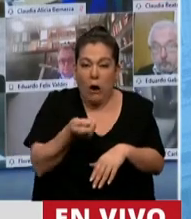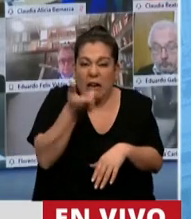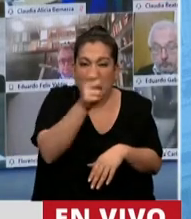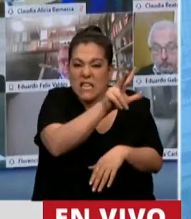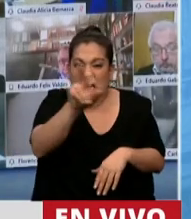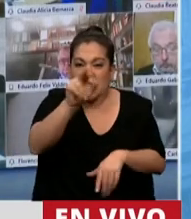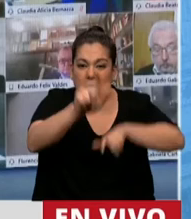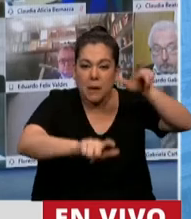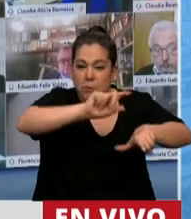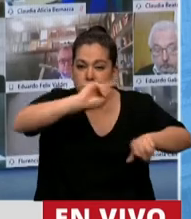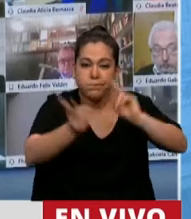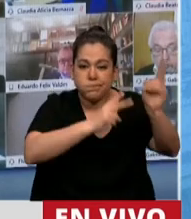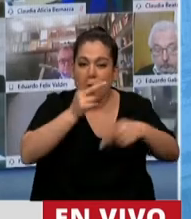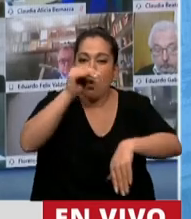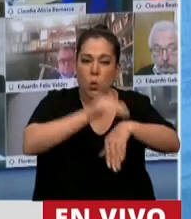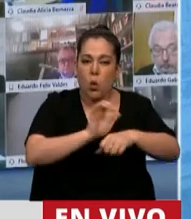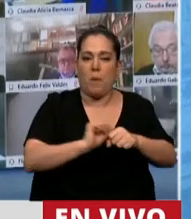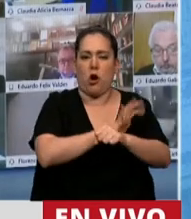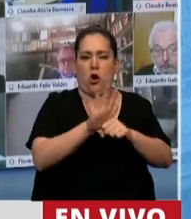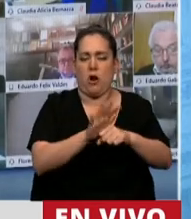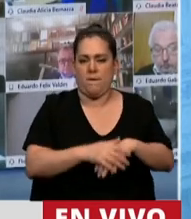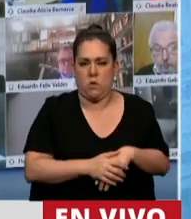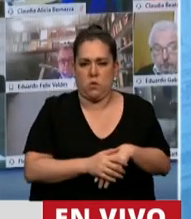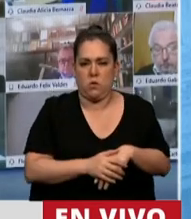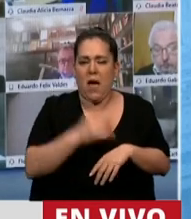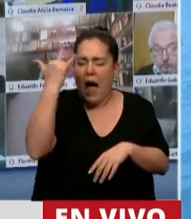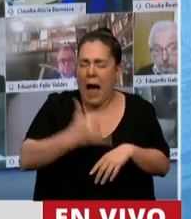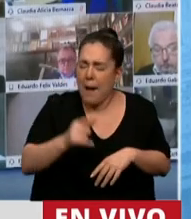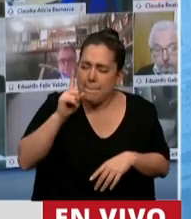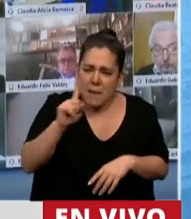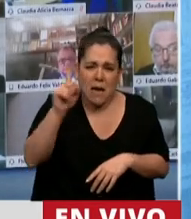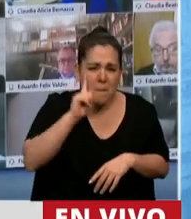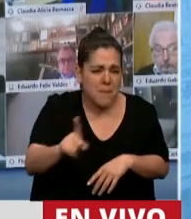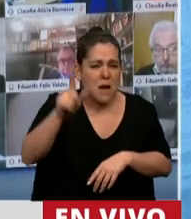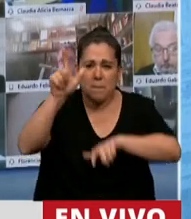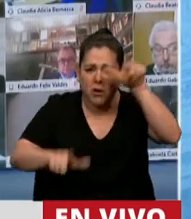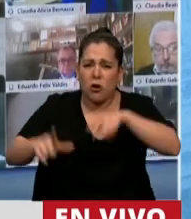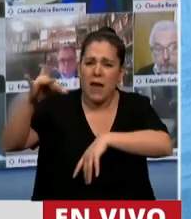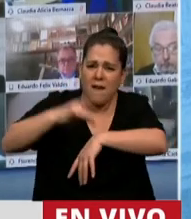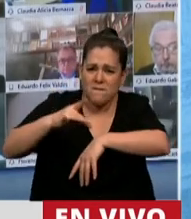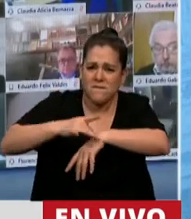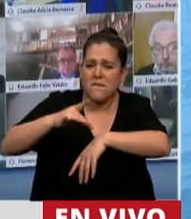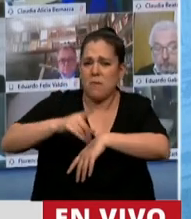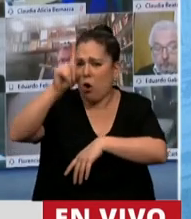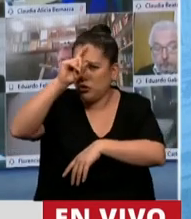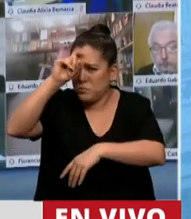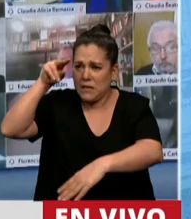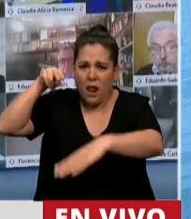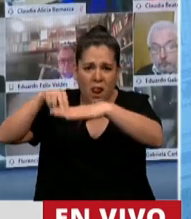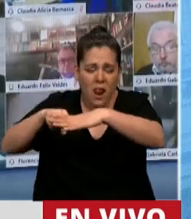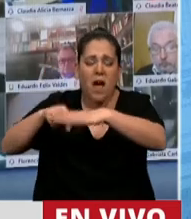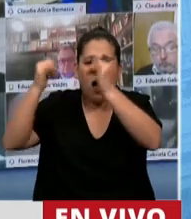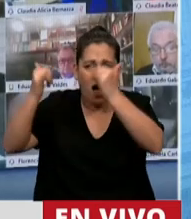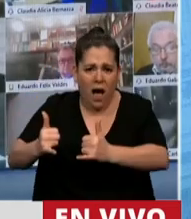personas en nuestro país por el COVID. Cuando hay miles de miles de enfermos no solamente en las camas de terapia intensiva como